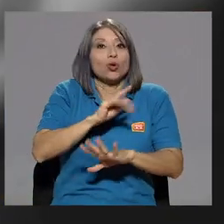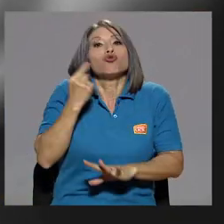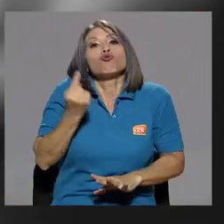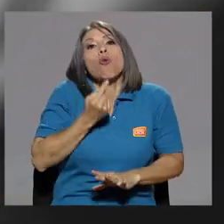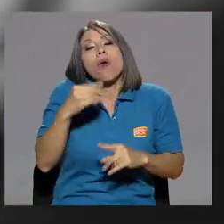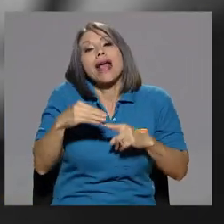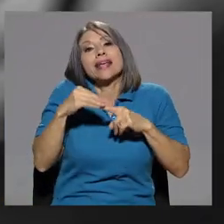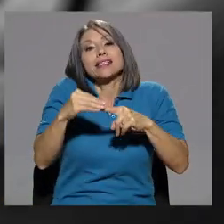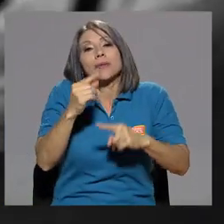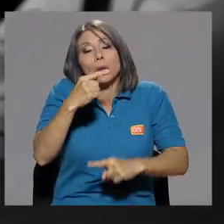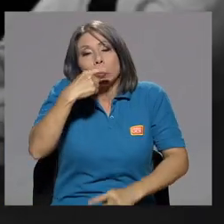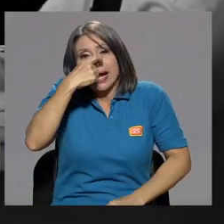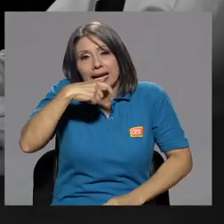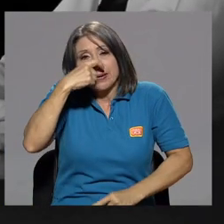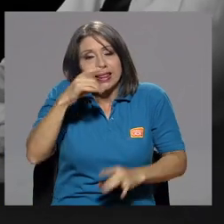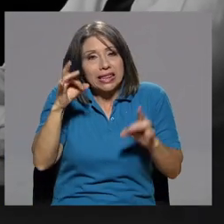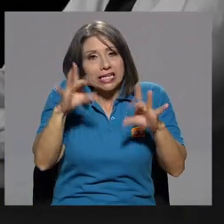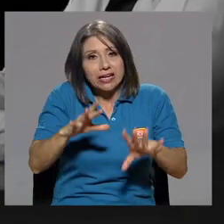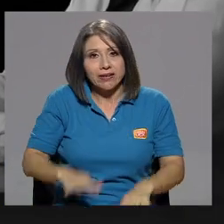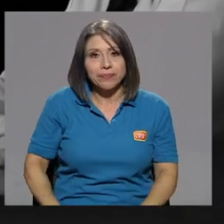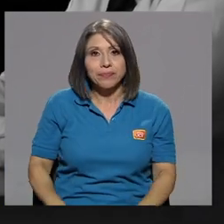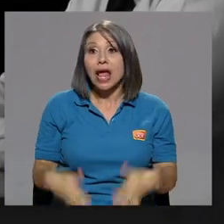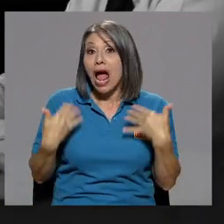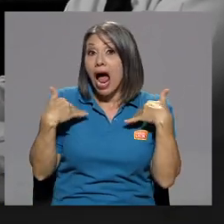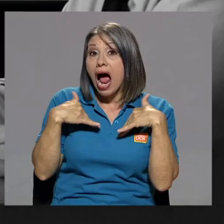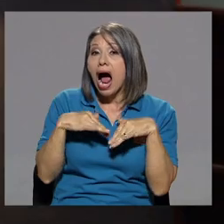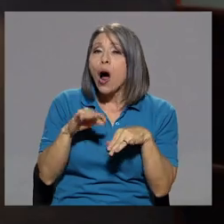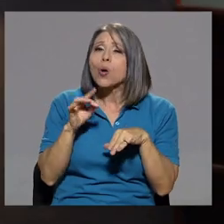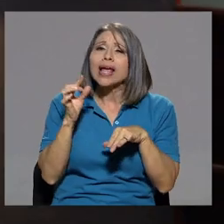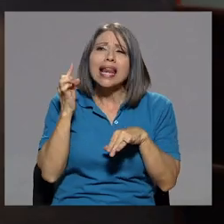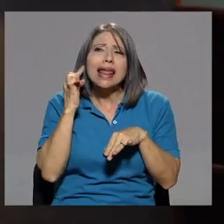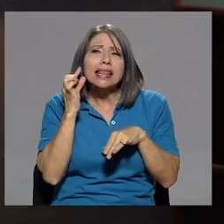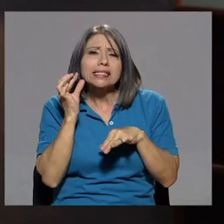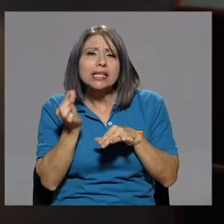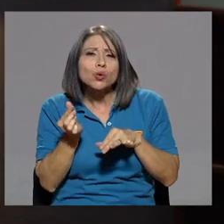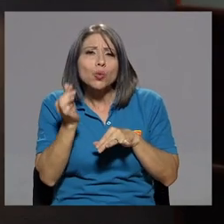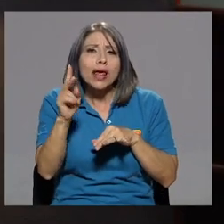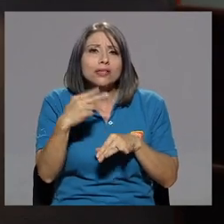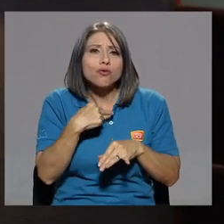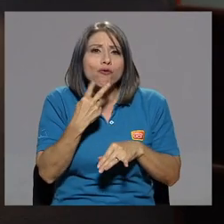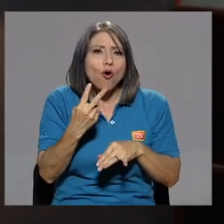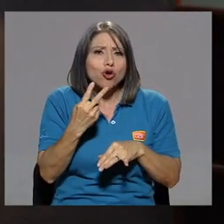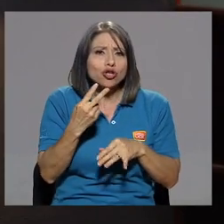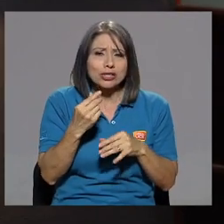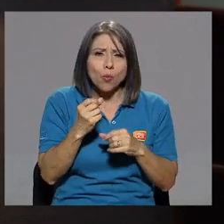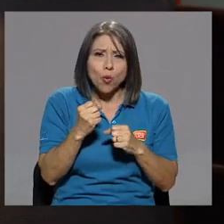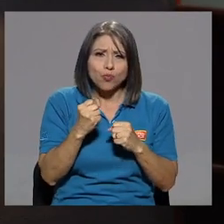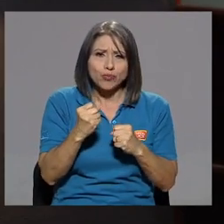terribles. Aunque la tesitura de su voz es una voz muy gruesa. Es gruesa. No,